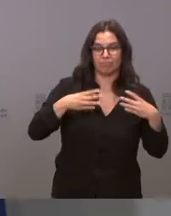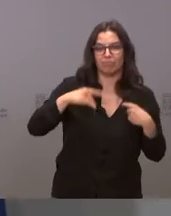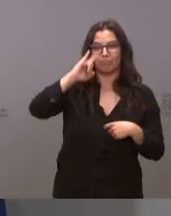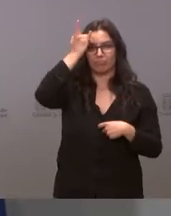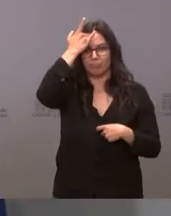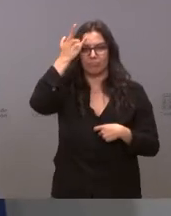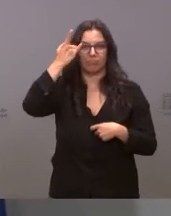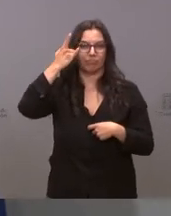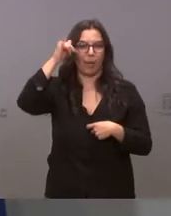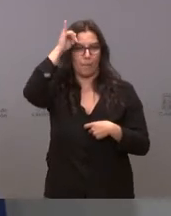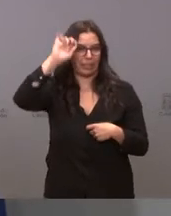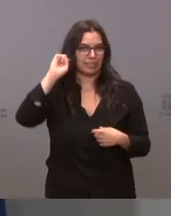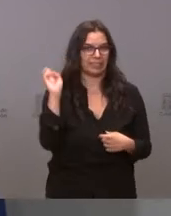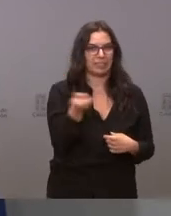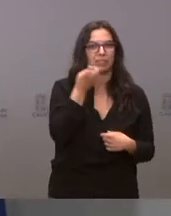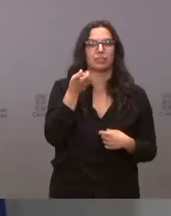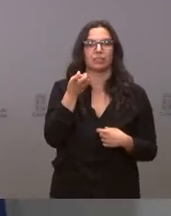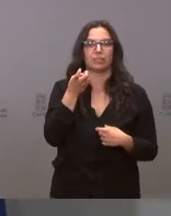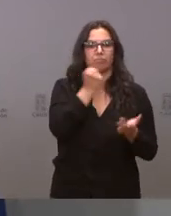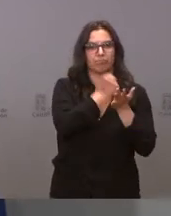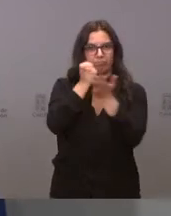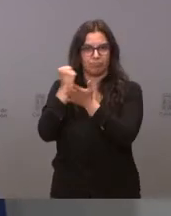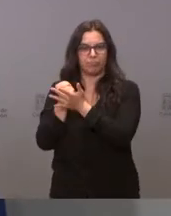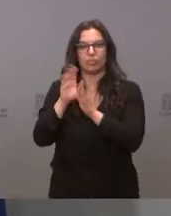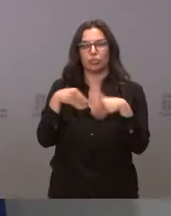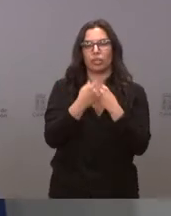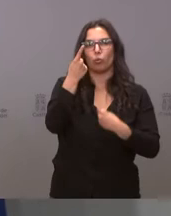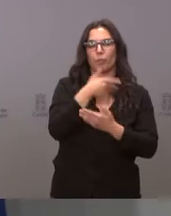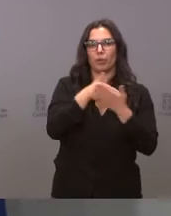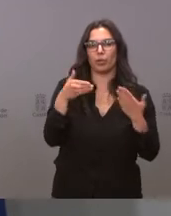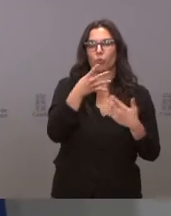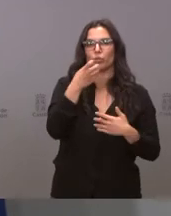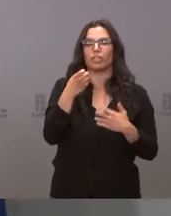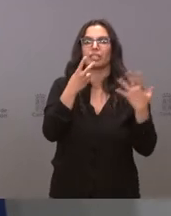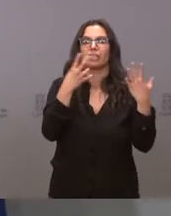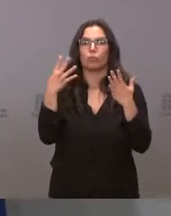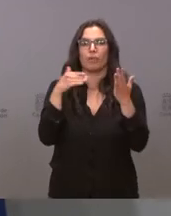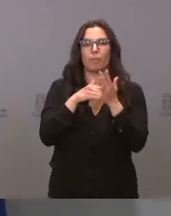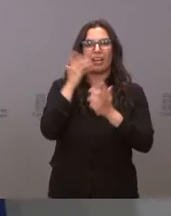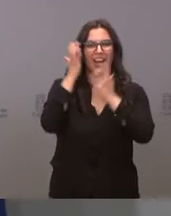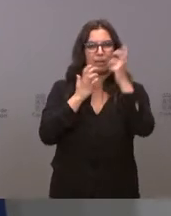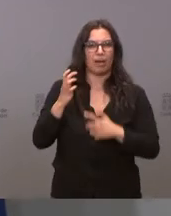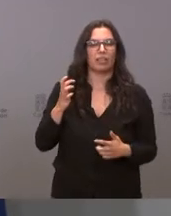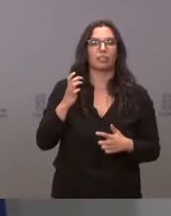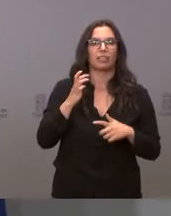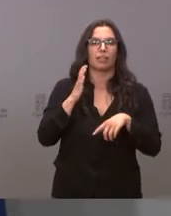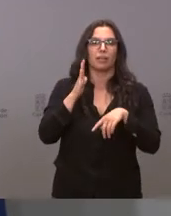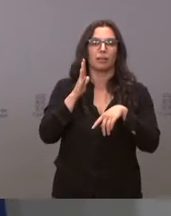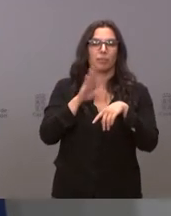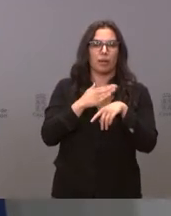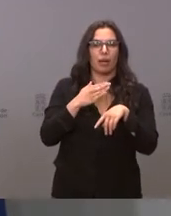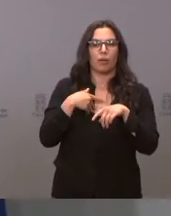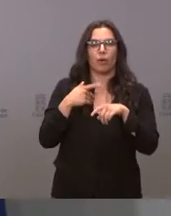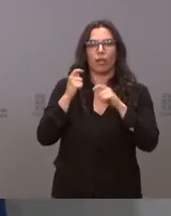bovina un total de 1.479.000 unidades para los crotales auriculares